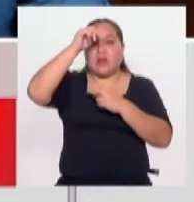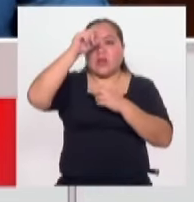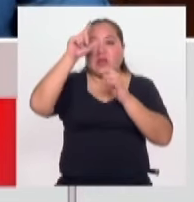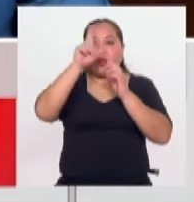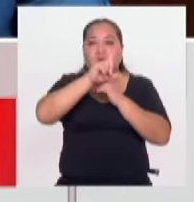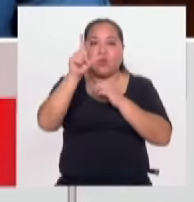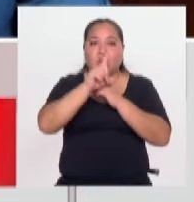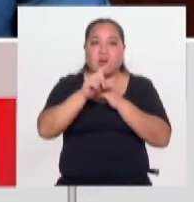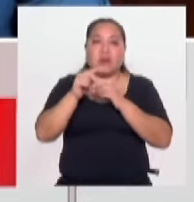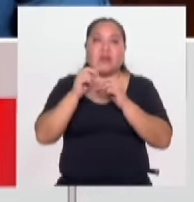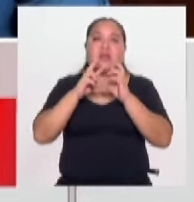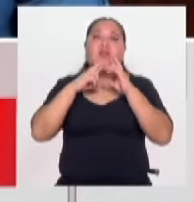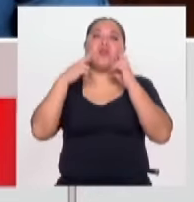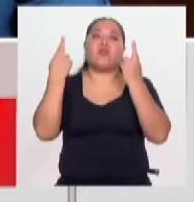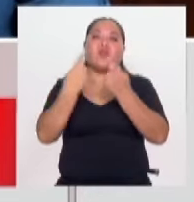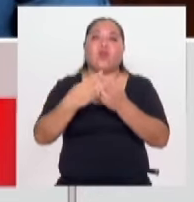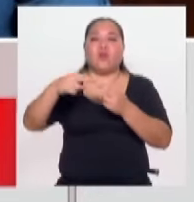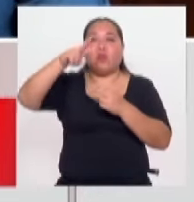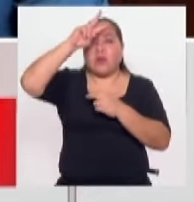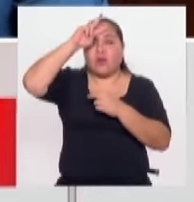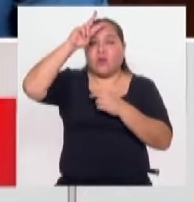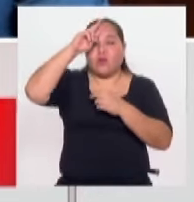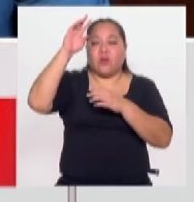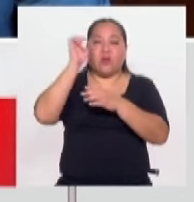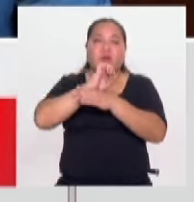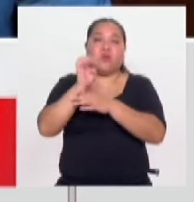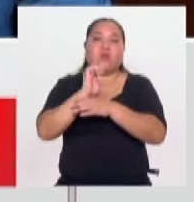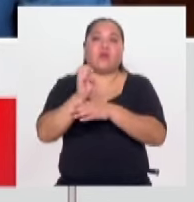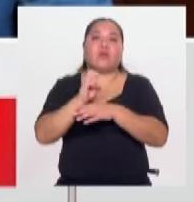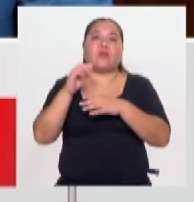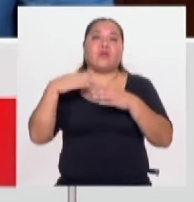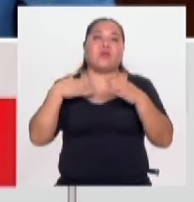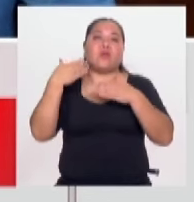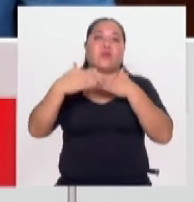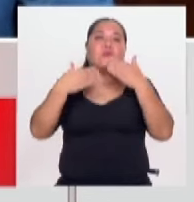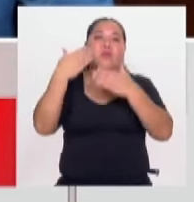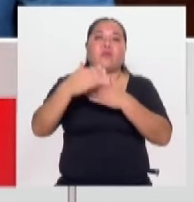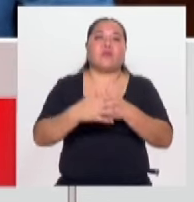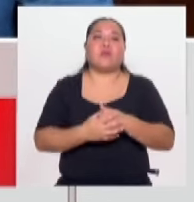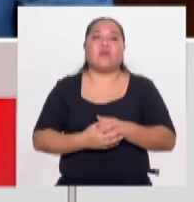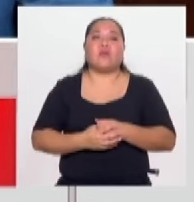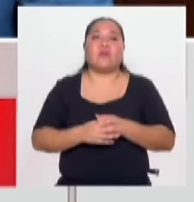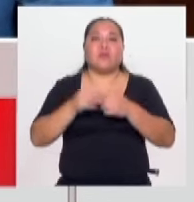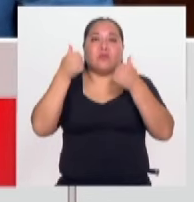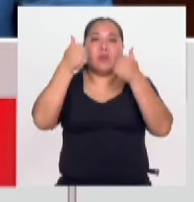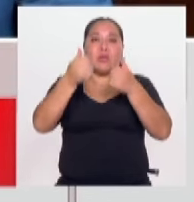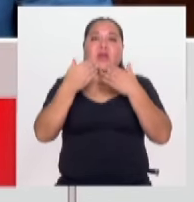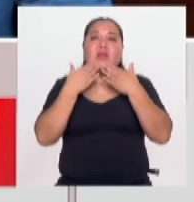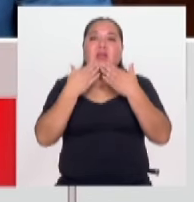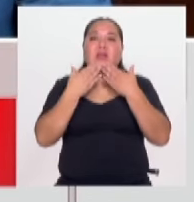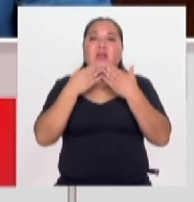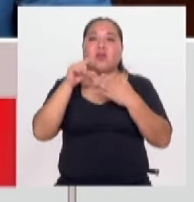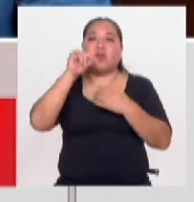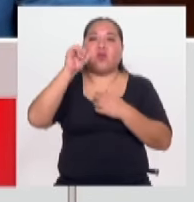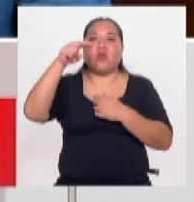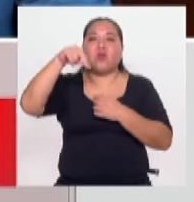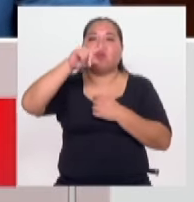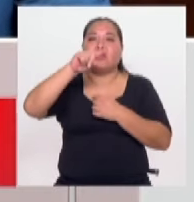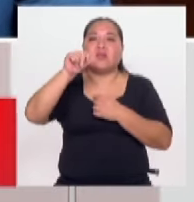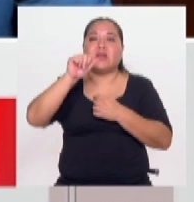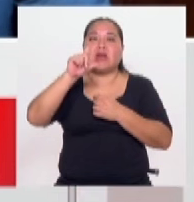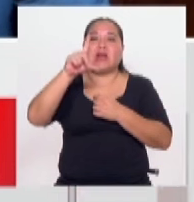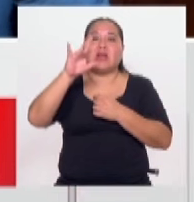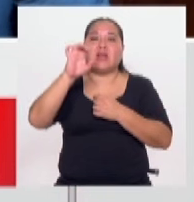reunión de la Policía Peruana y Ecuatoriana y así vamos avanzando. Muy bien. Bien. Bien, doctor González Posada, ha sido muy amable